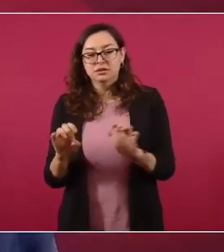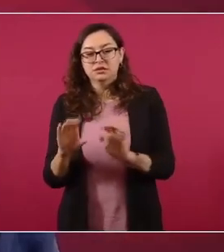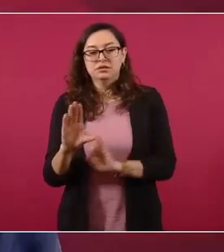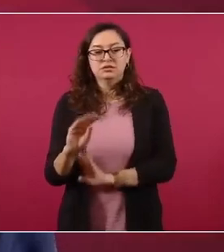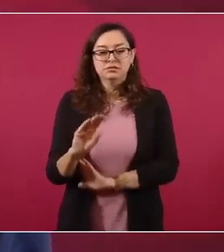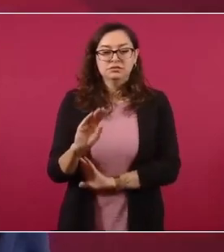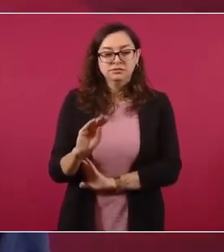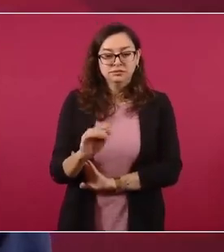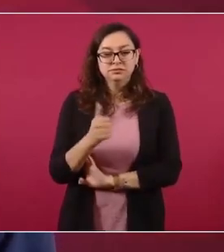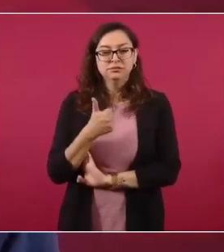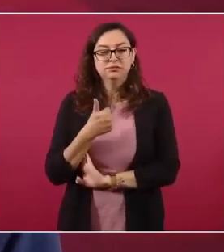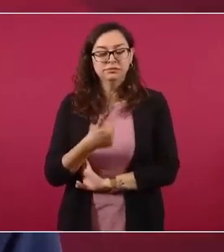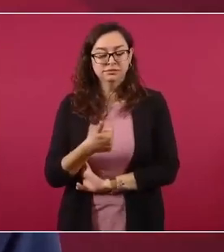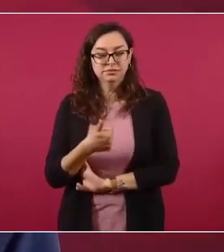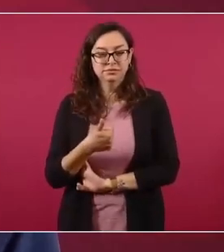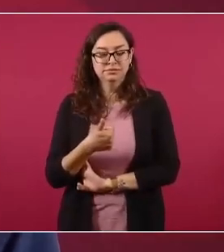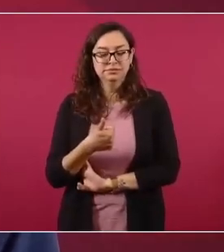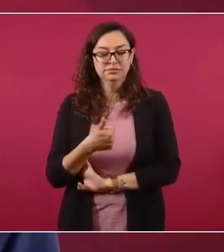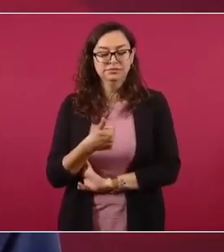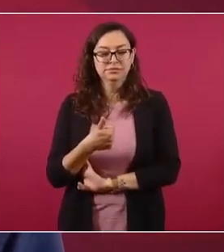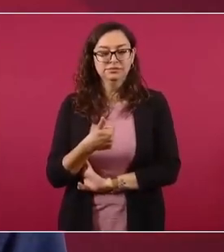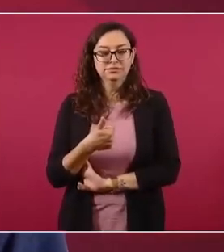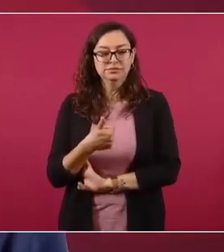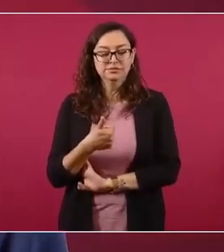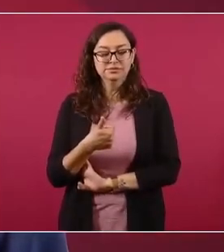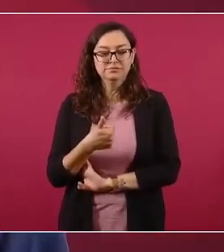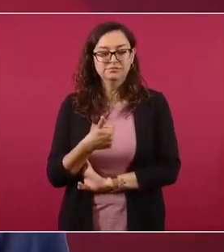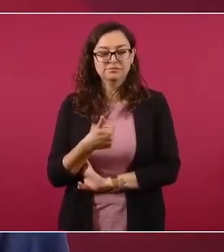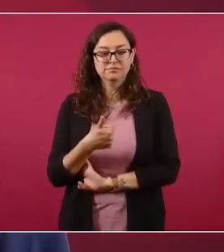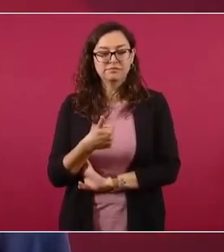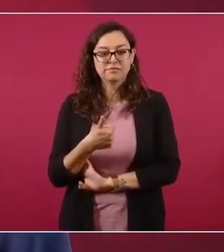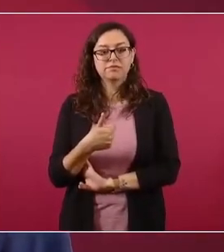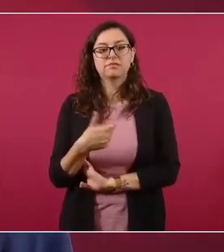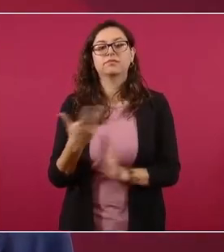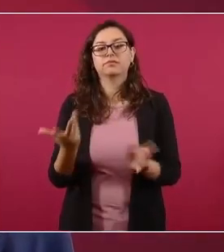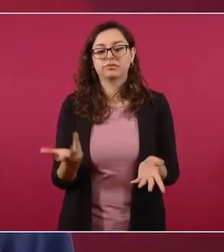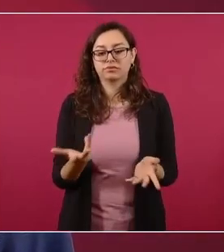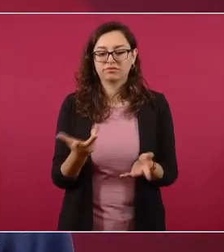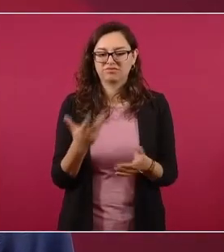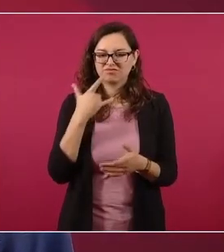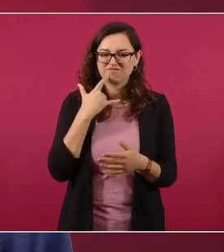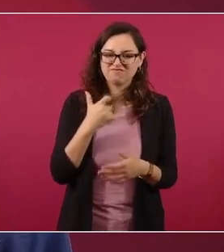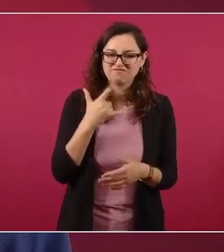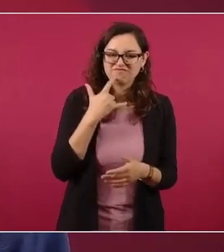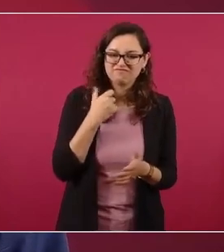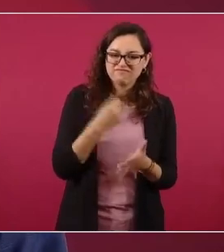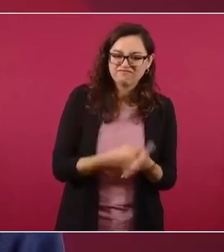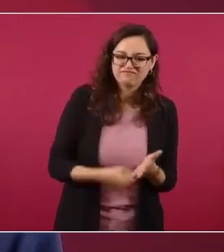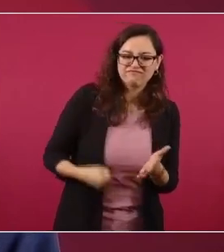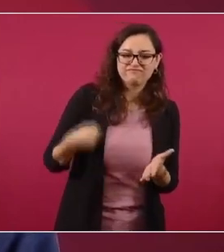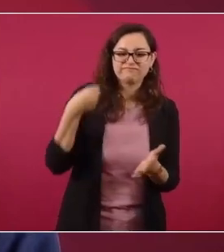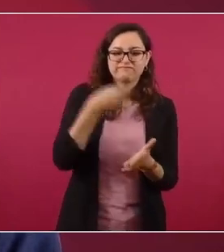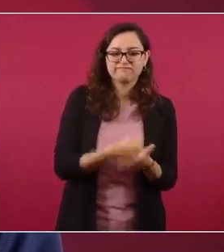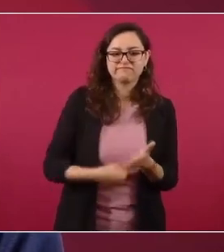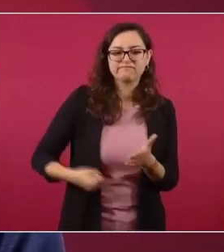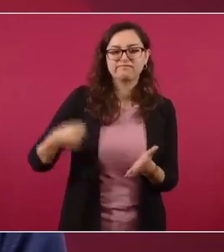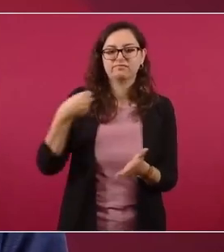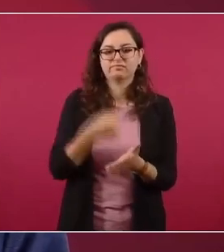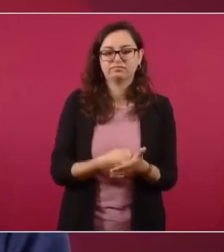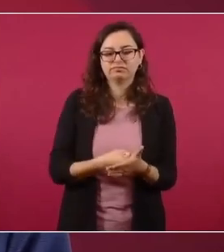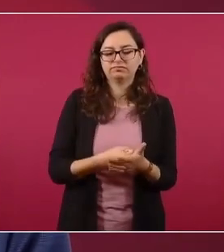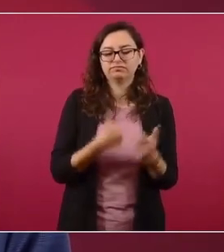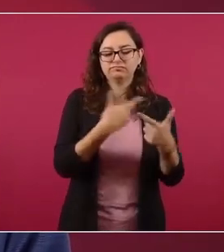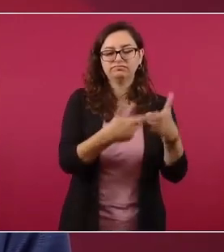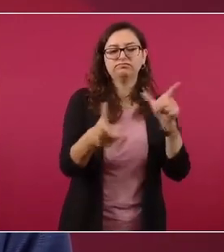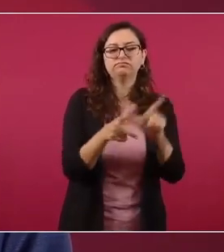se pudo lograr que los partidos contrataran tiempo